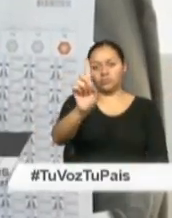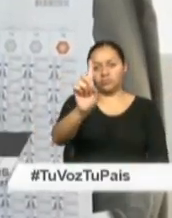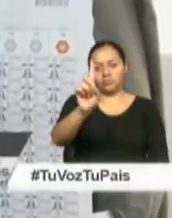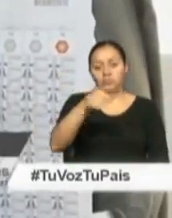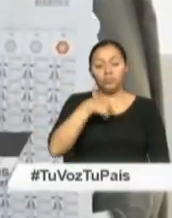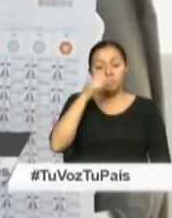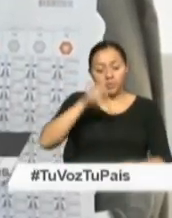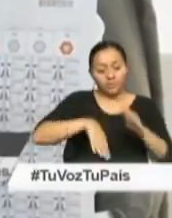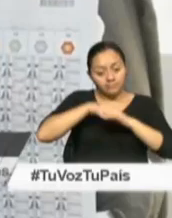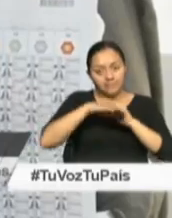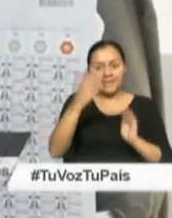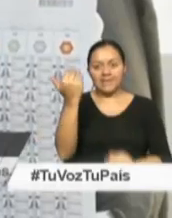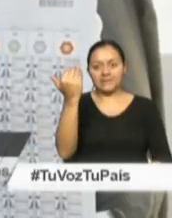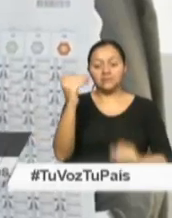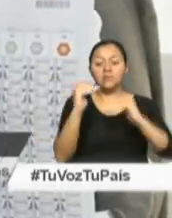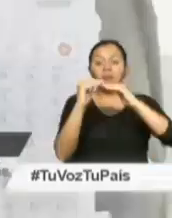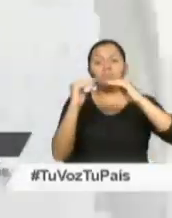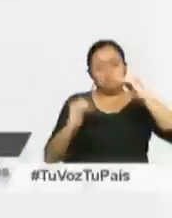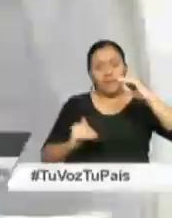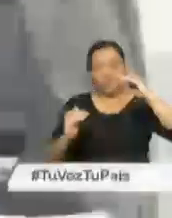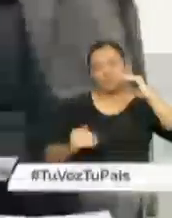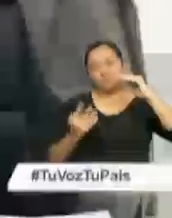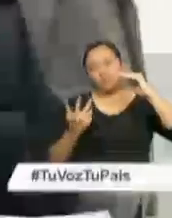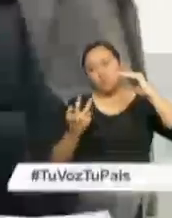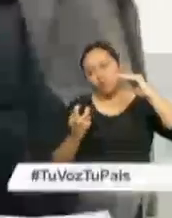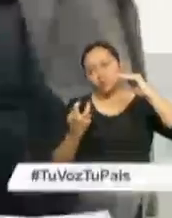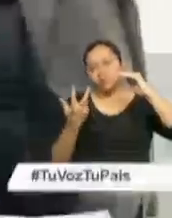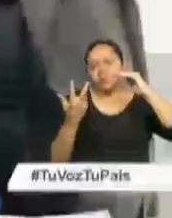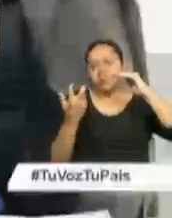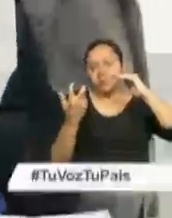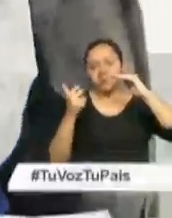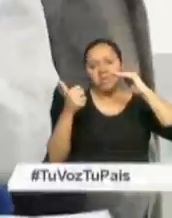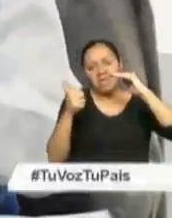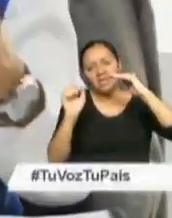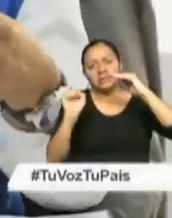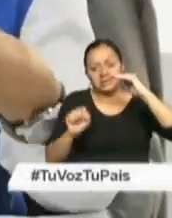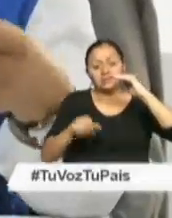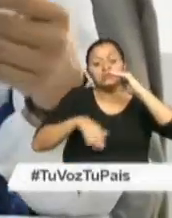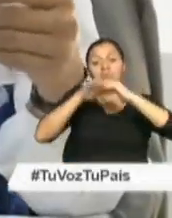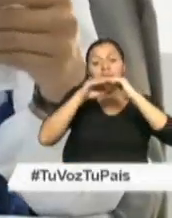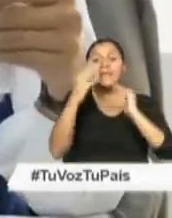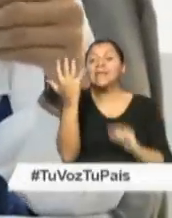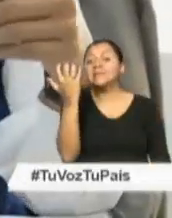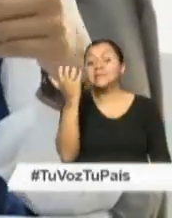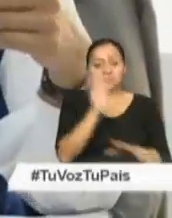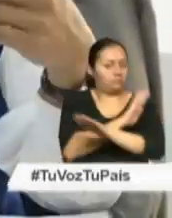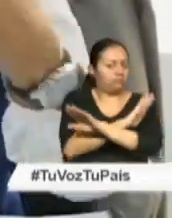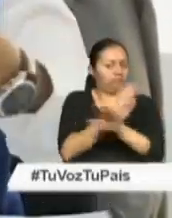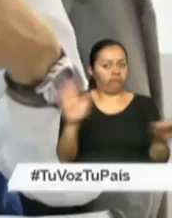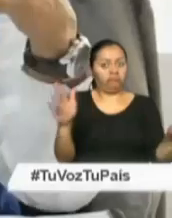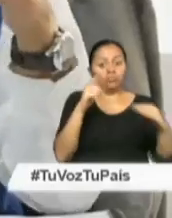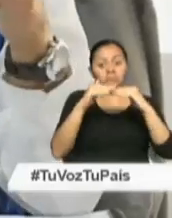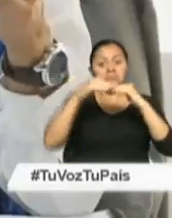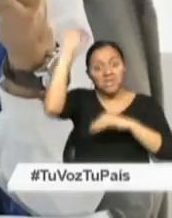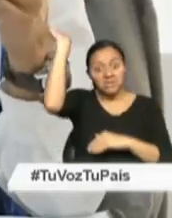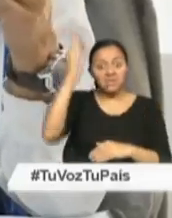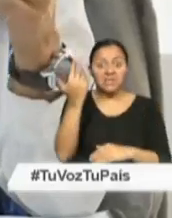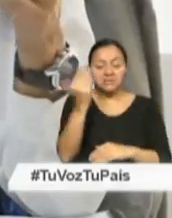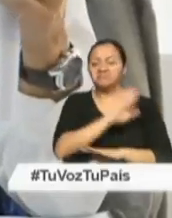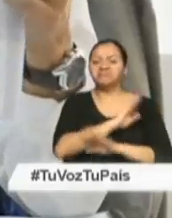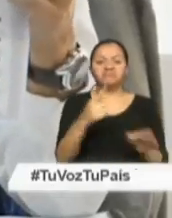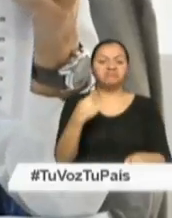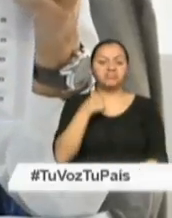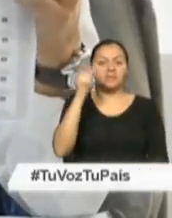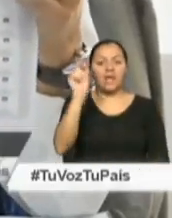voto nulo. Puede hacerlo menos, pero nunca más. En el caso de asambleístas, club y personales, no muestro aquí a nuestro lado el voto.